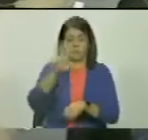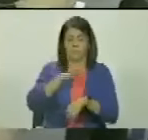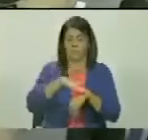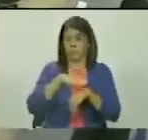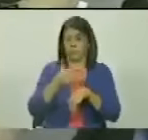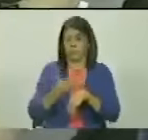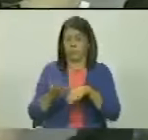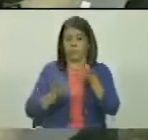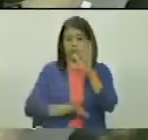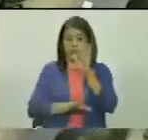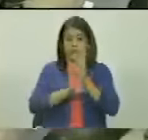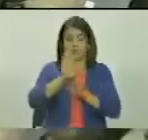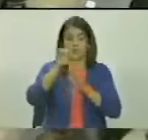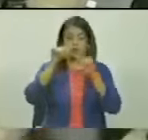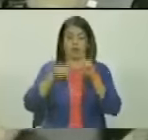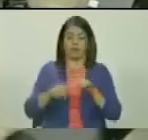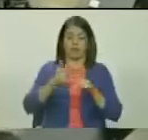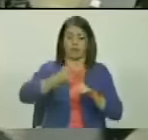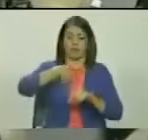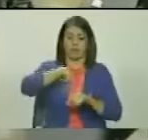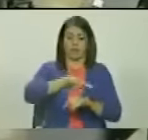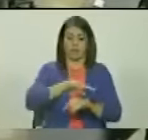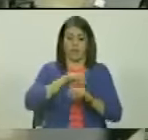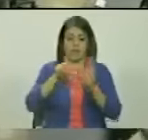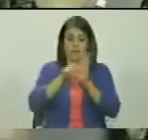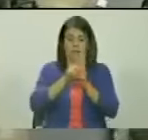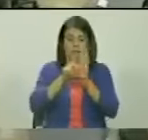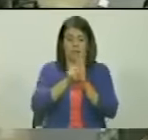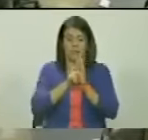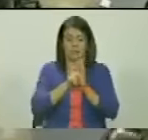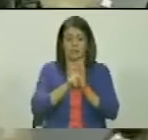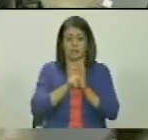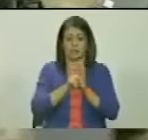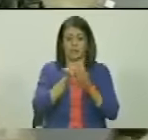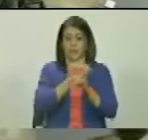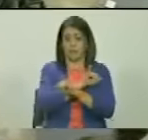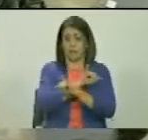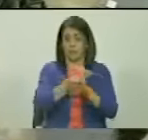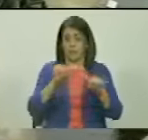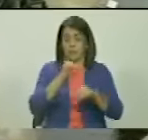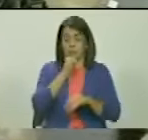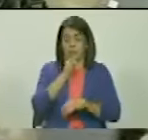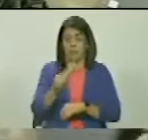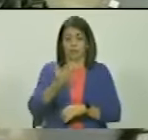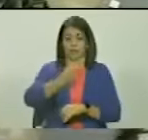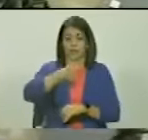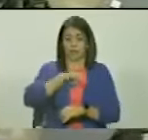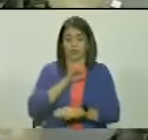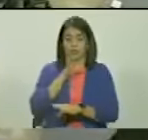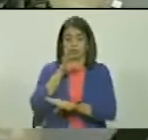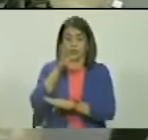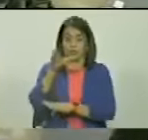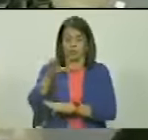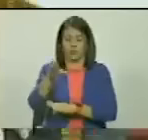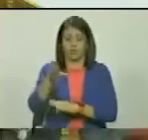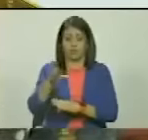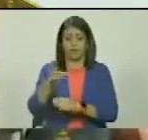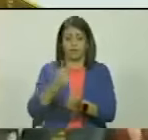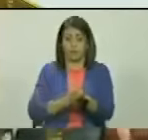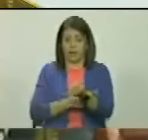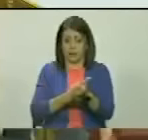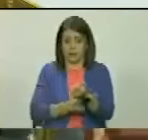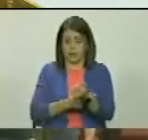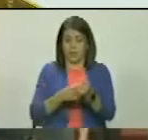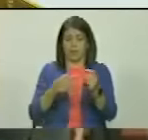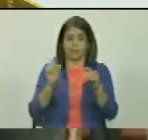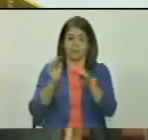ante el desarrollo de nuestras leyes. Y con esta información nos lanzamos a nuestra hermana